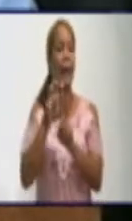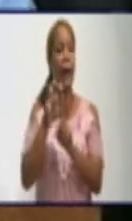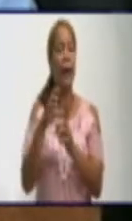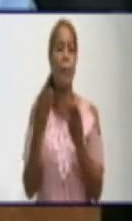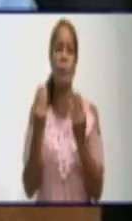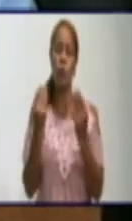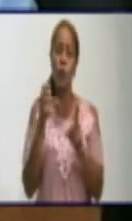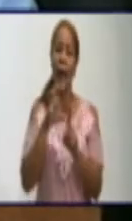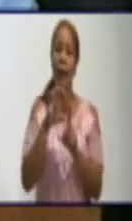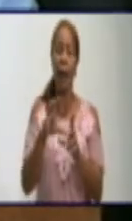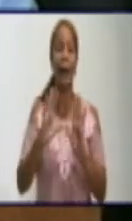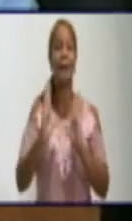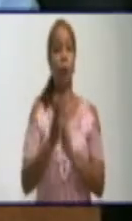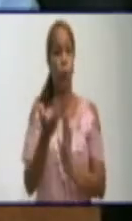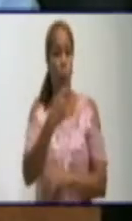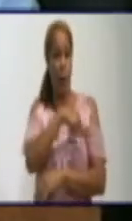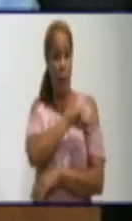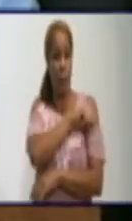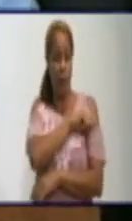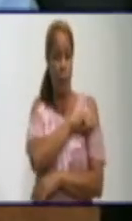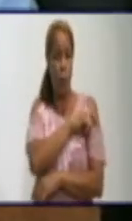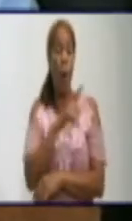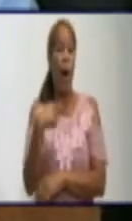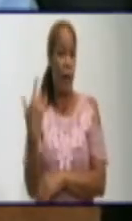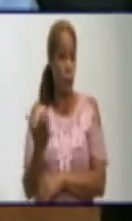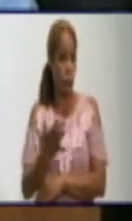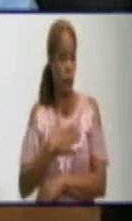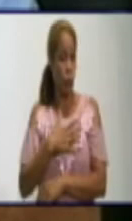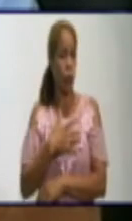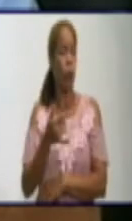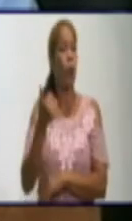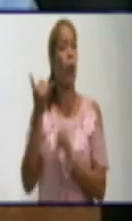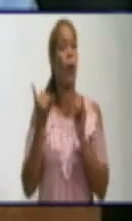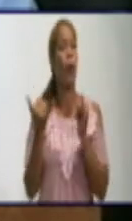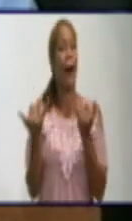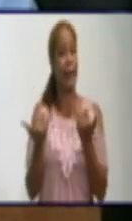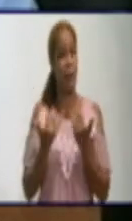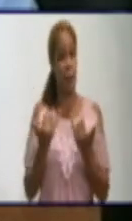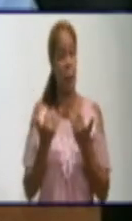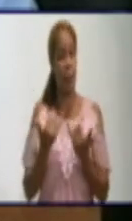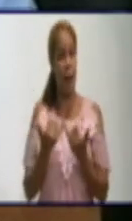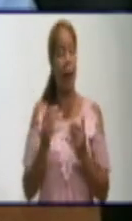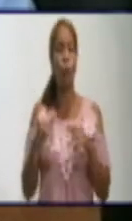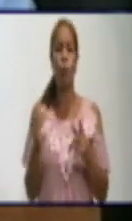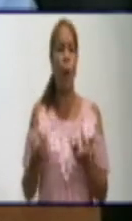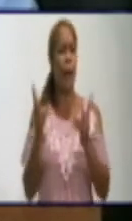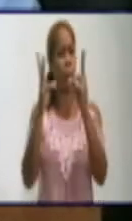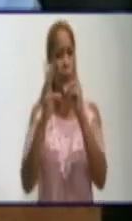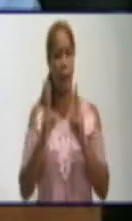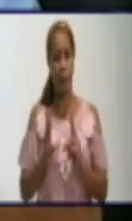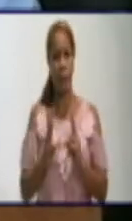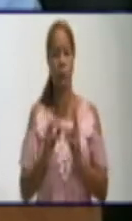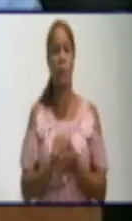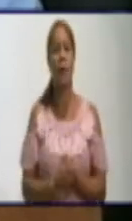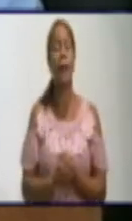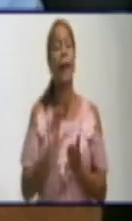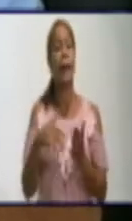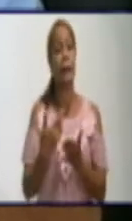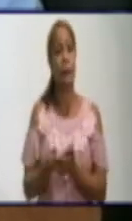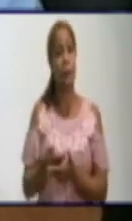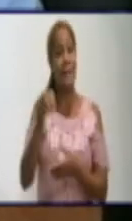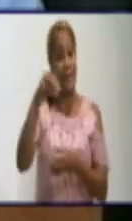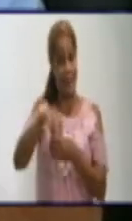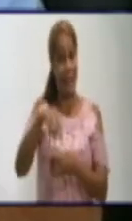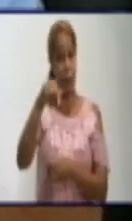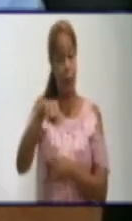llegado a nosotros y que nos llegan a través de las redes sociales. Dentro de esta podemos